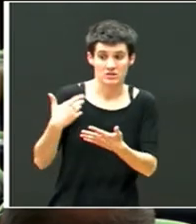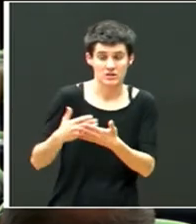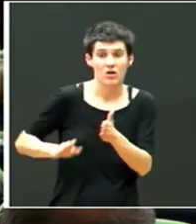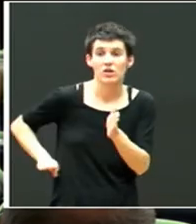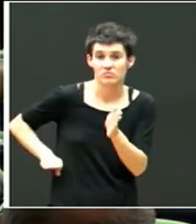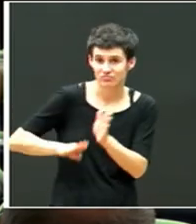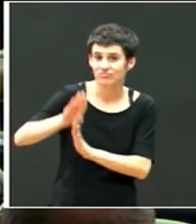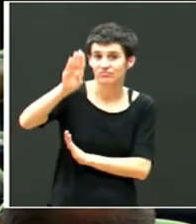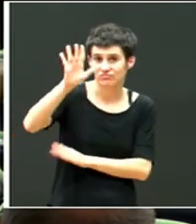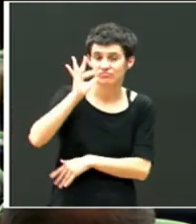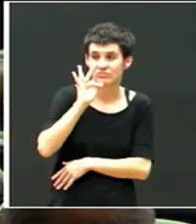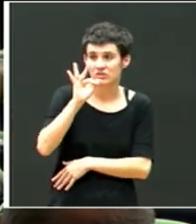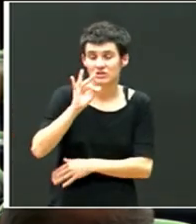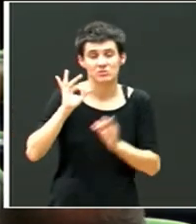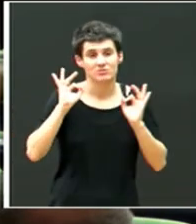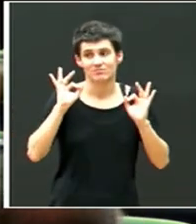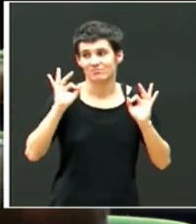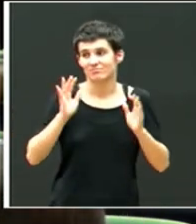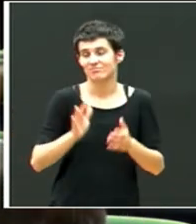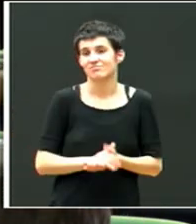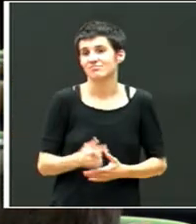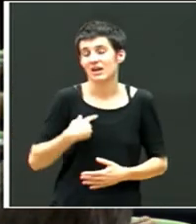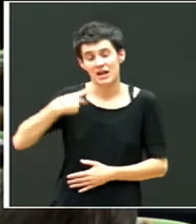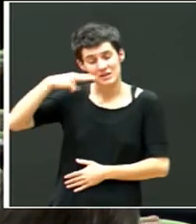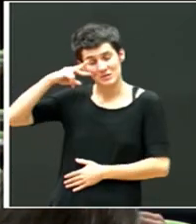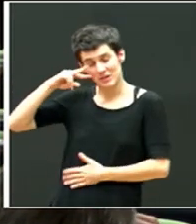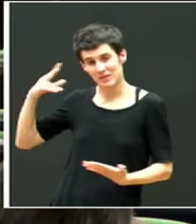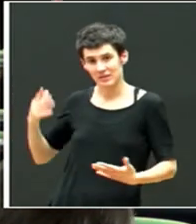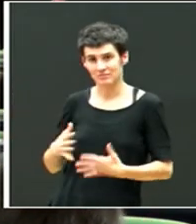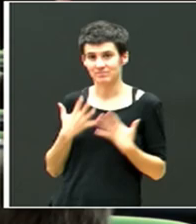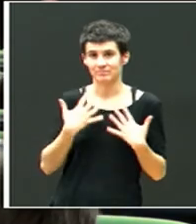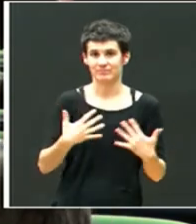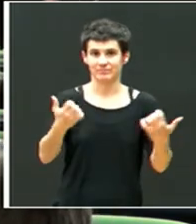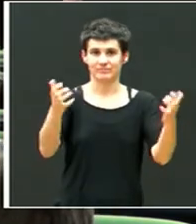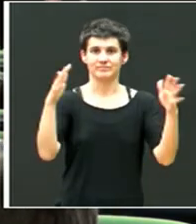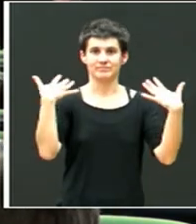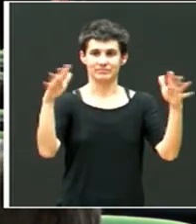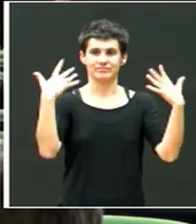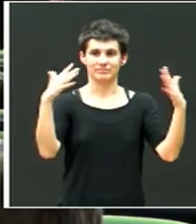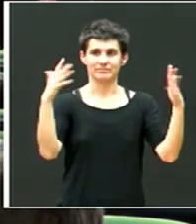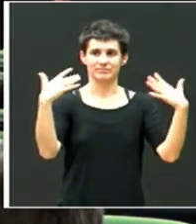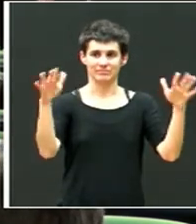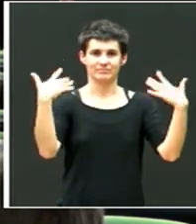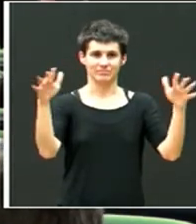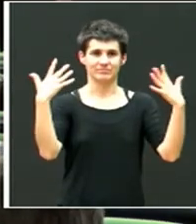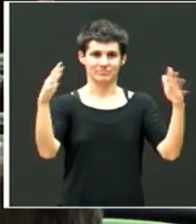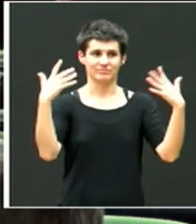favorable. Y esa es mi experiencia. Es que ricasco.